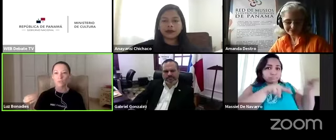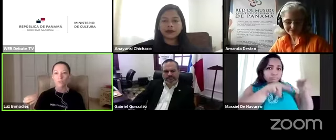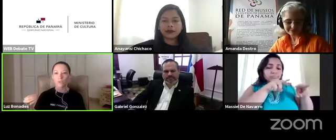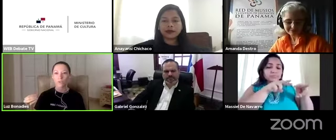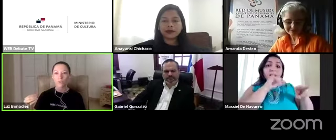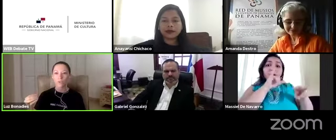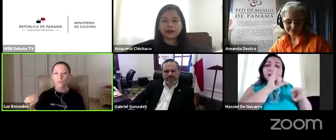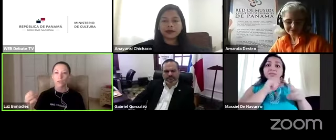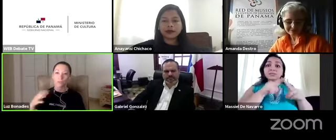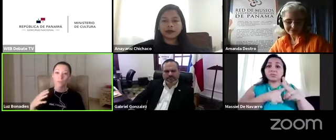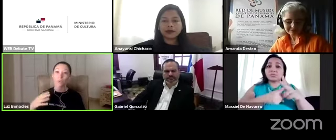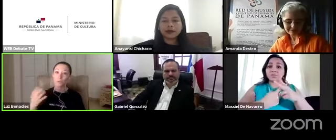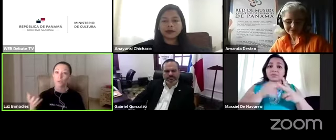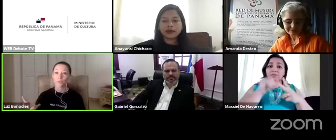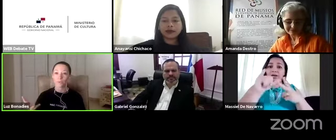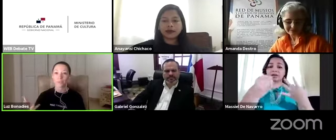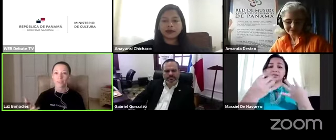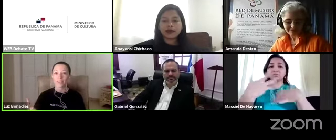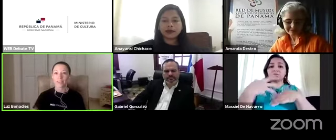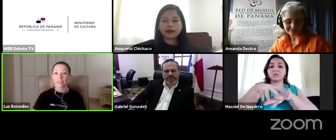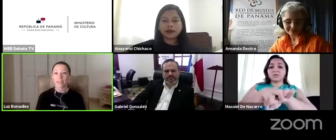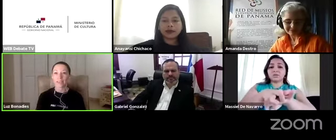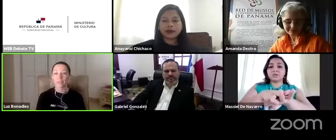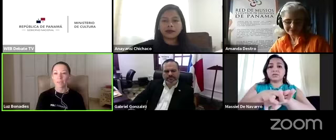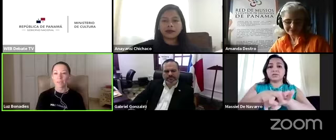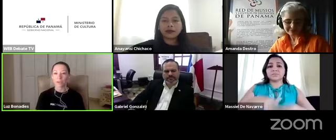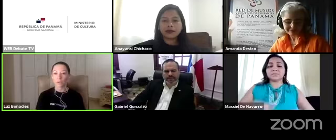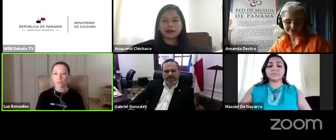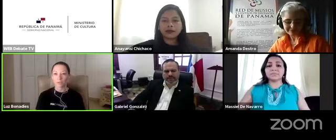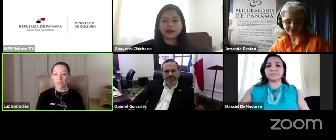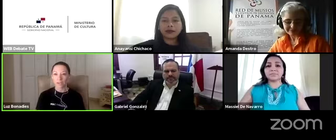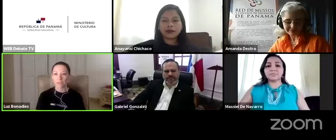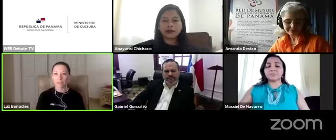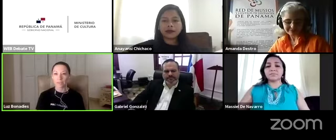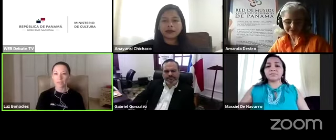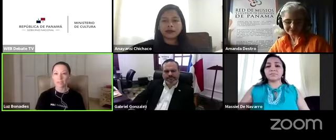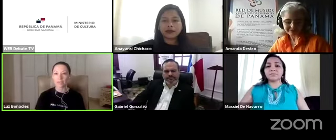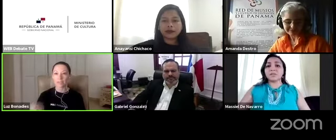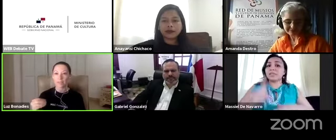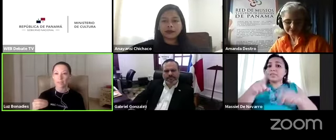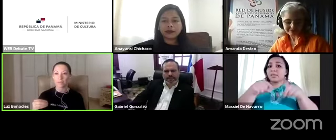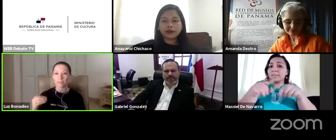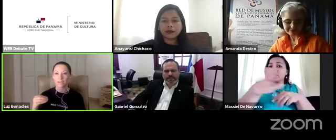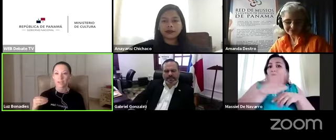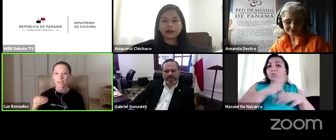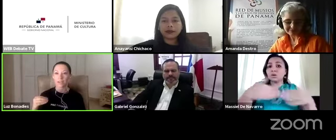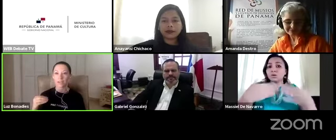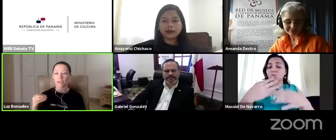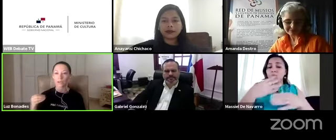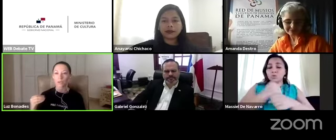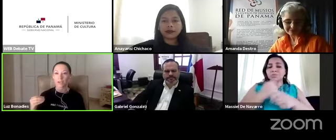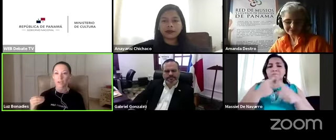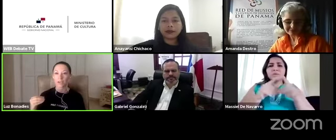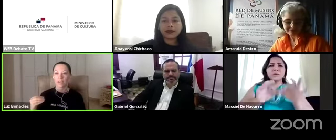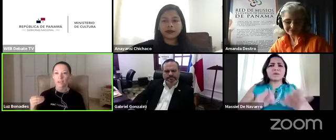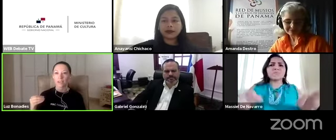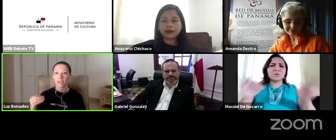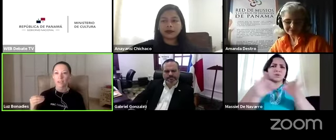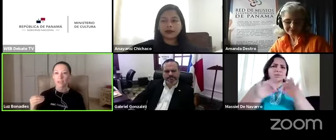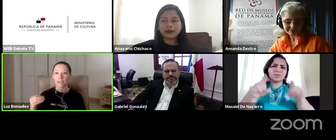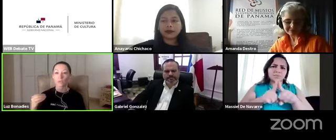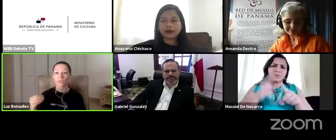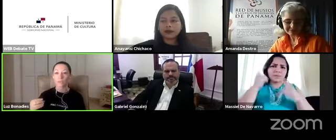ese tono inclusivo o no mediante el cual lo hagan y me parece que es vital pensar desde el lenguaje